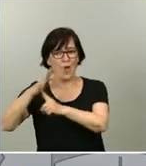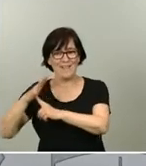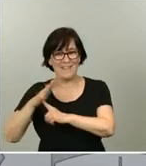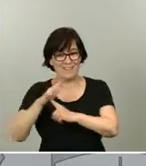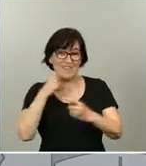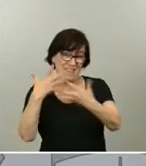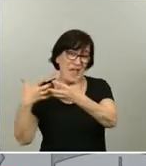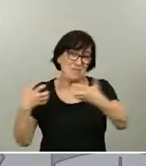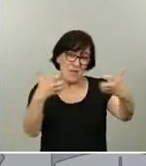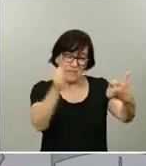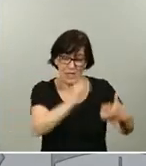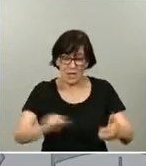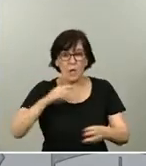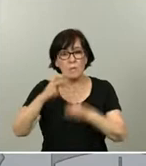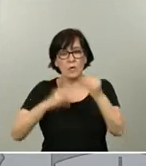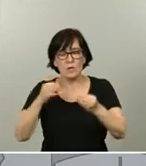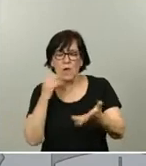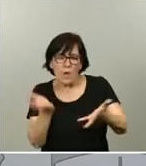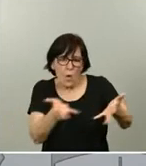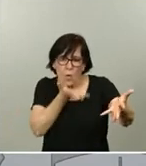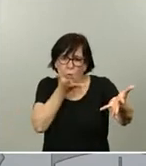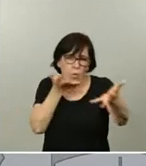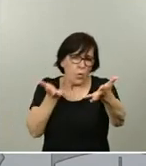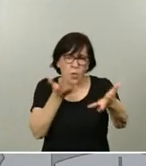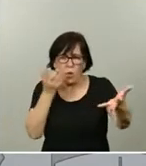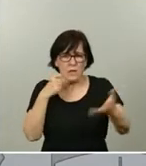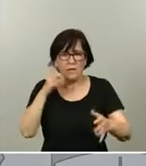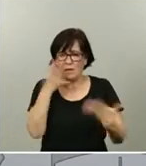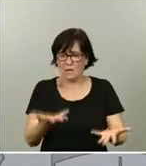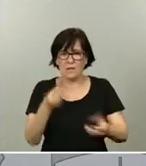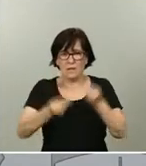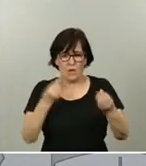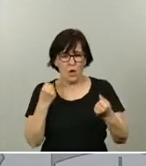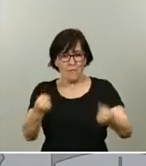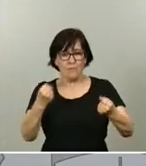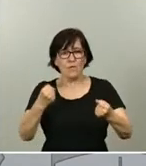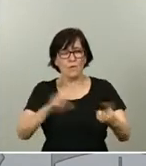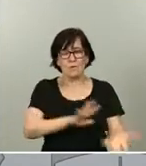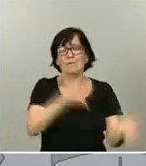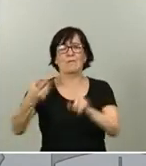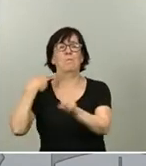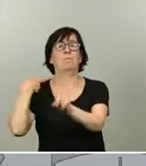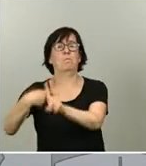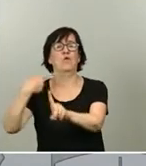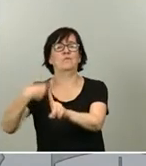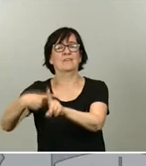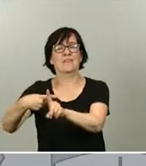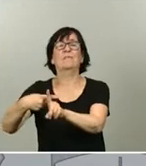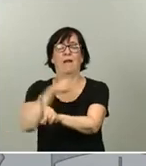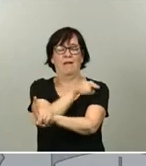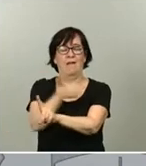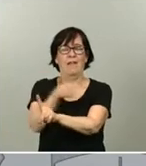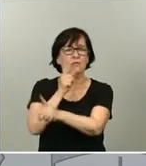Podemos utilizar la tempestad que hemos vivido y convertirla en una fuerza positiva, en una fuerza de transformación. Una fuerza